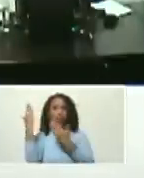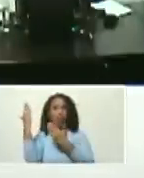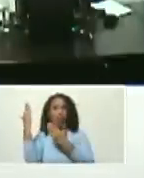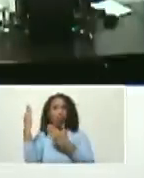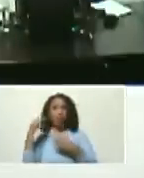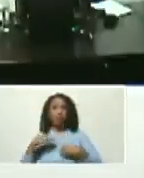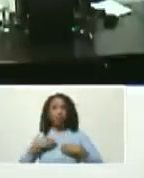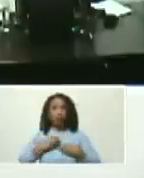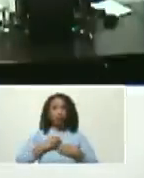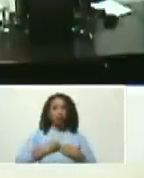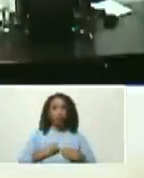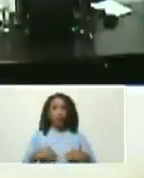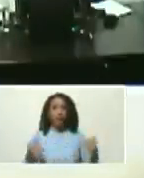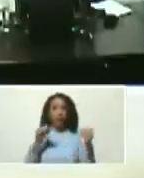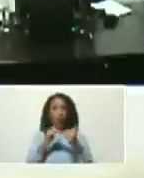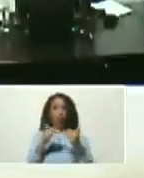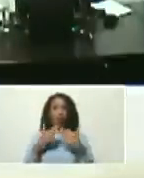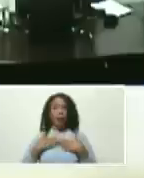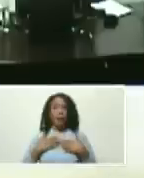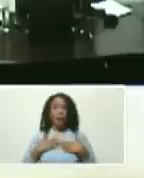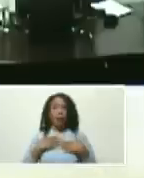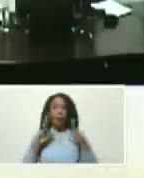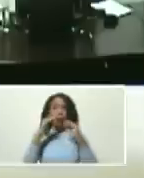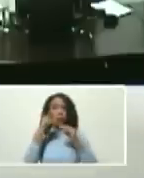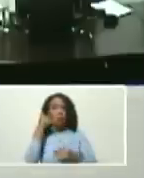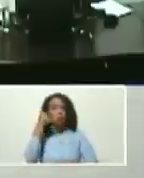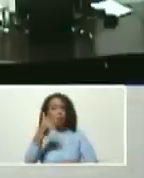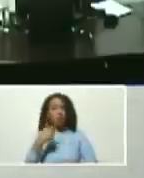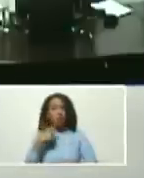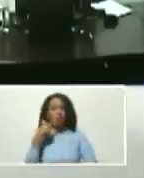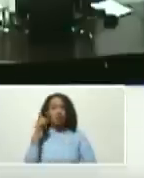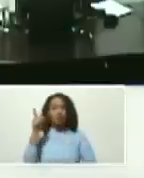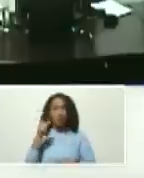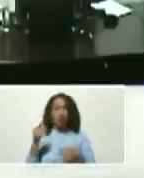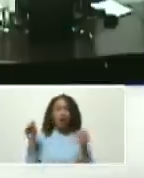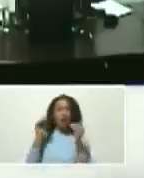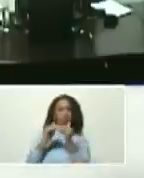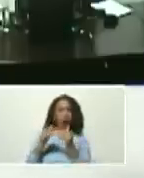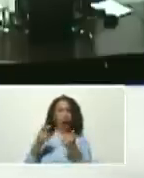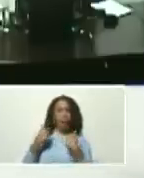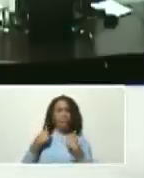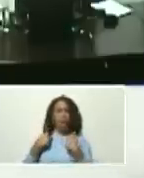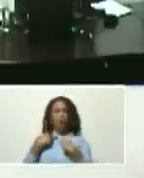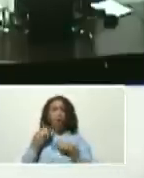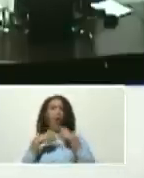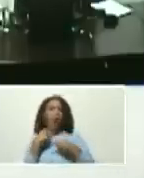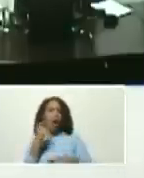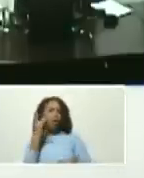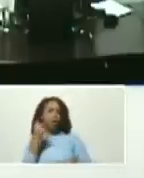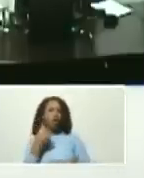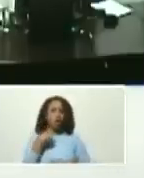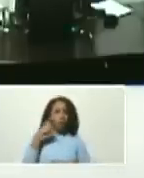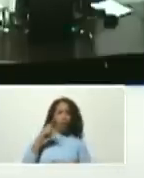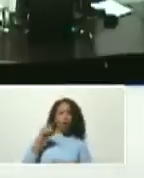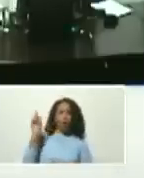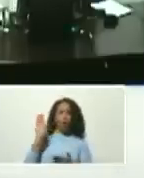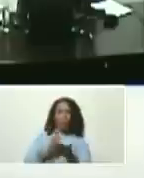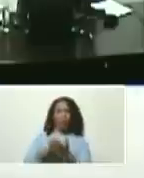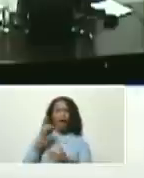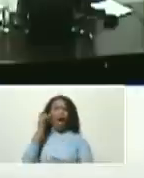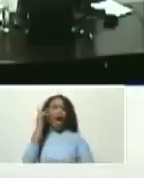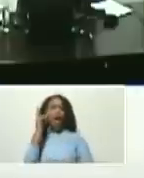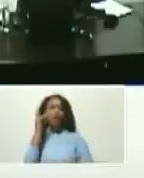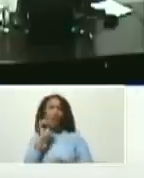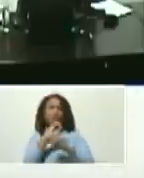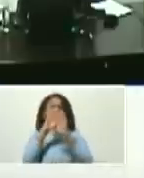viste igualito a mi ve hablamos por teléfono y yo le dije como te vas a vestir la cava no azul yo también ponte una camisa azul